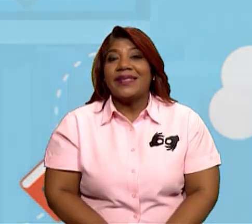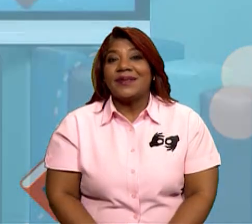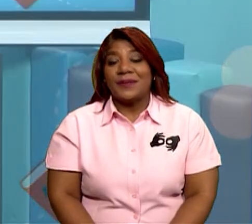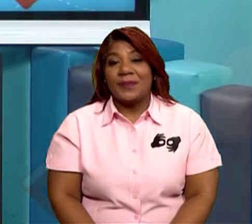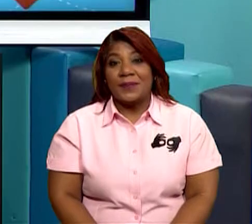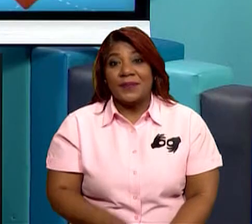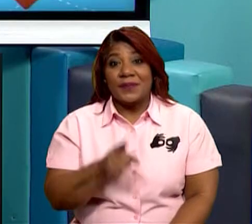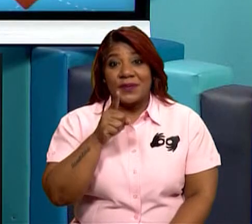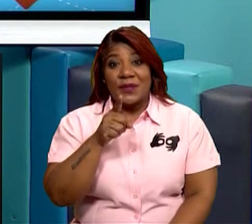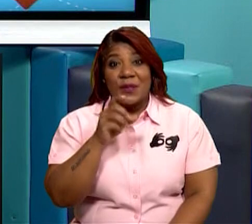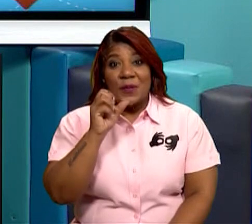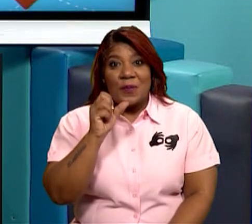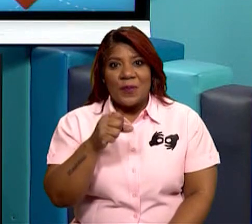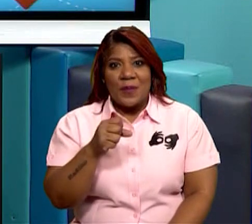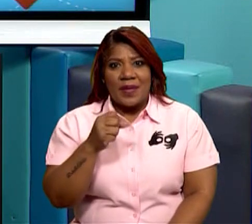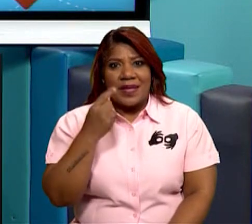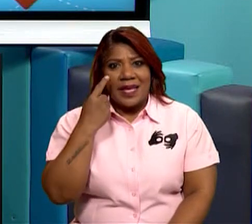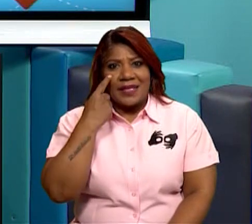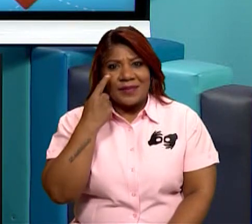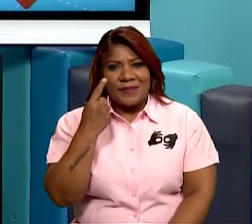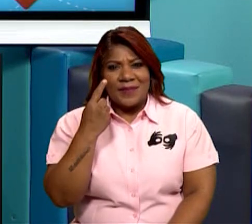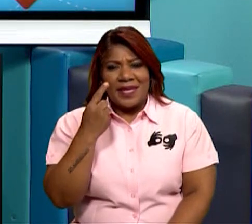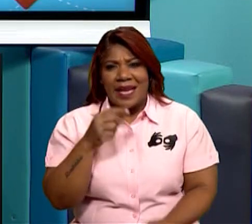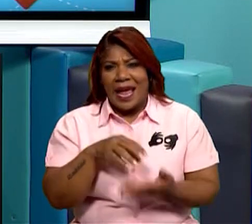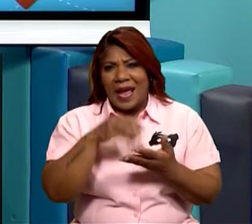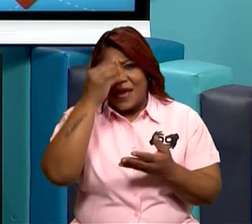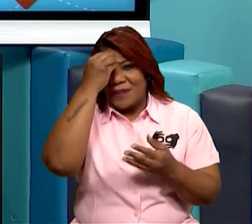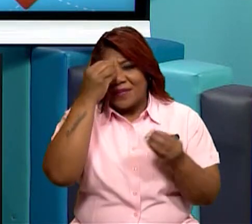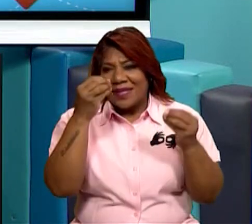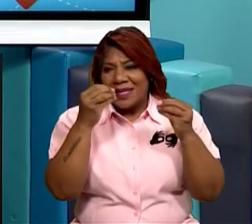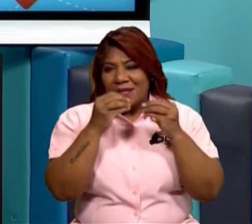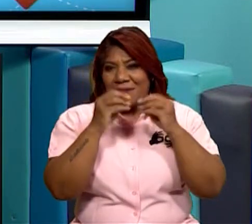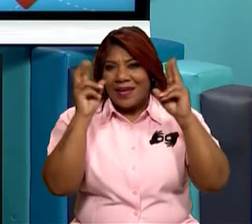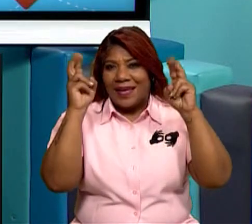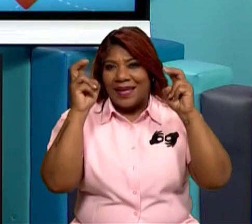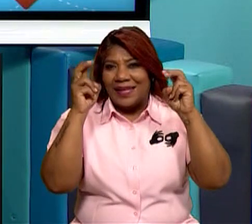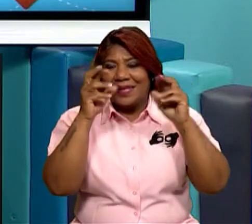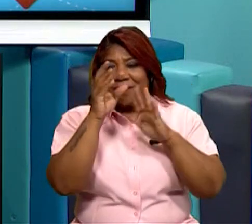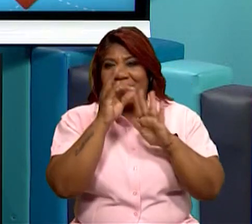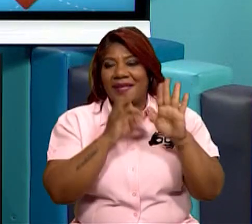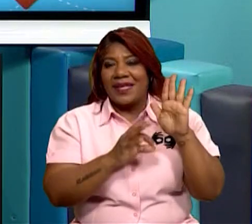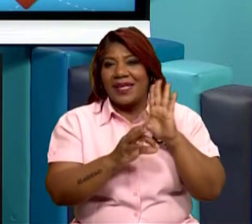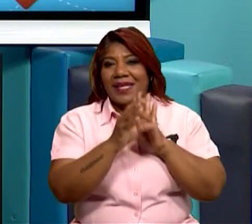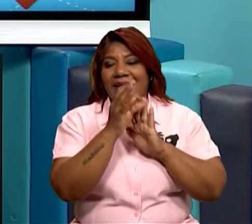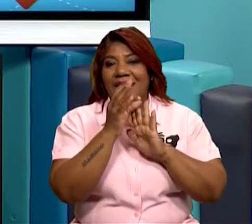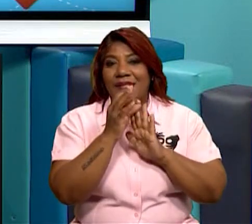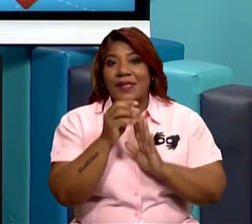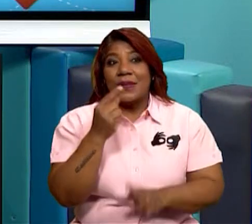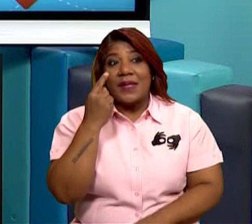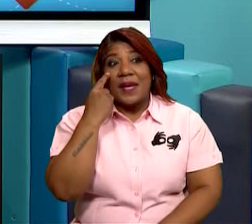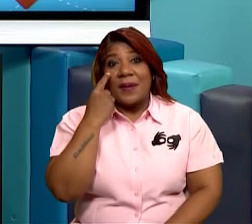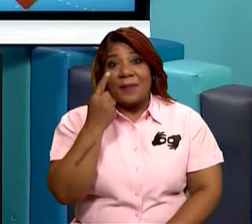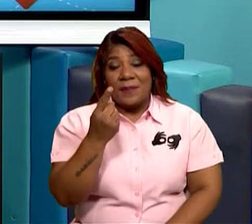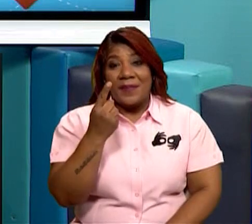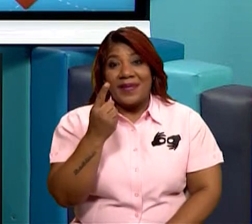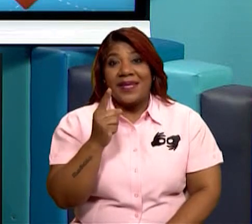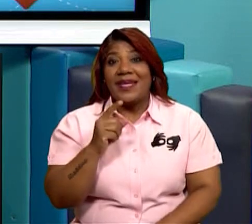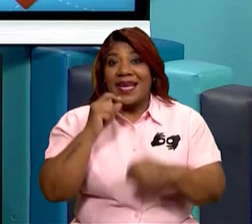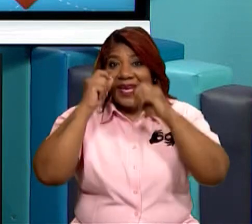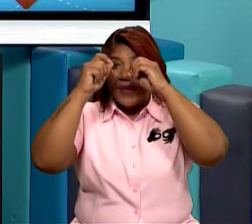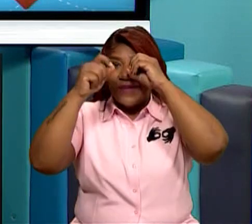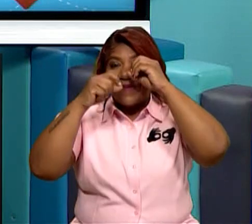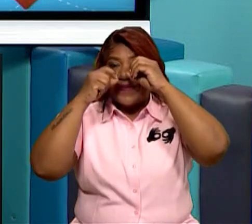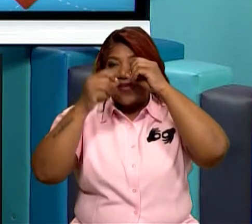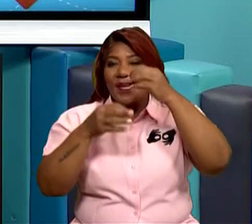Para que tú puedas observar, vamos a poner más atención, vas a poder ver un video que nos